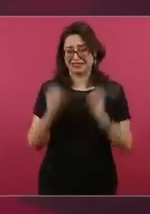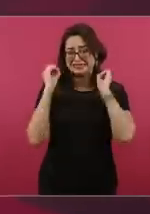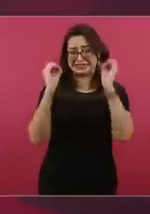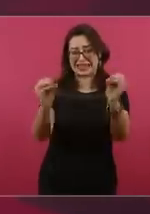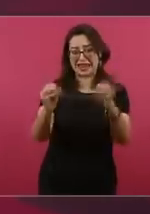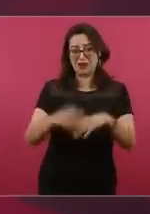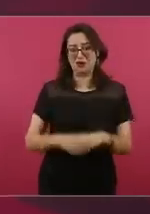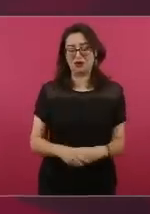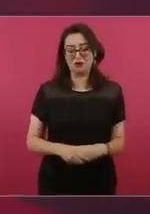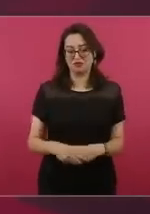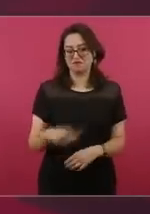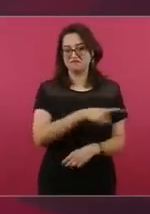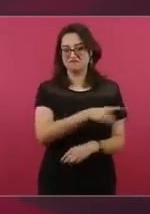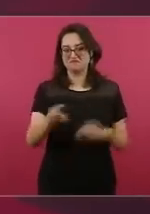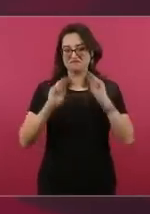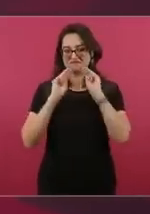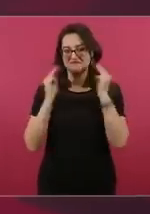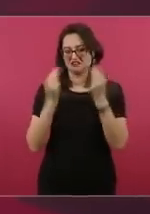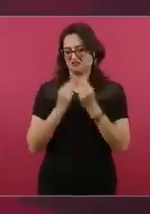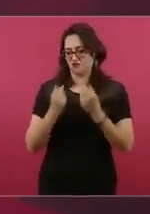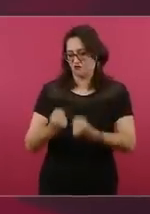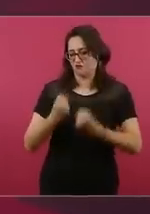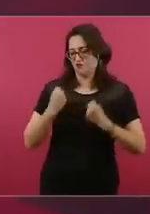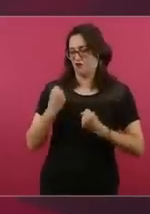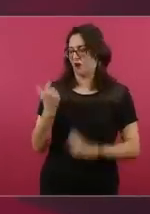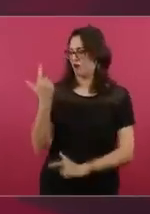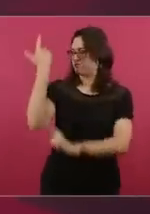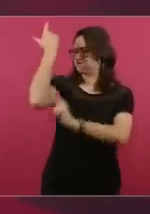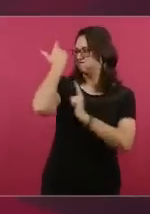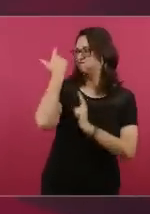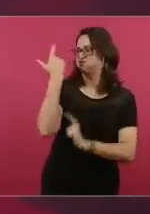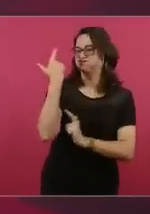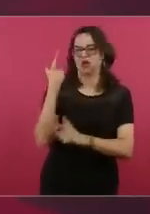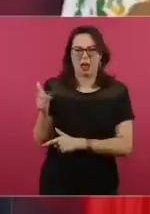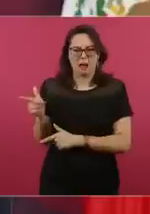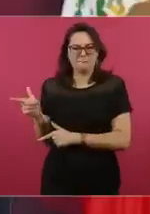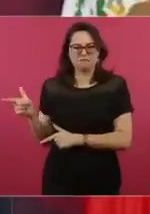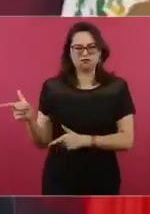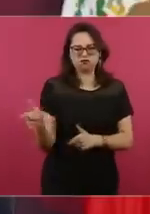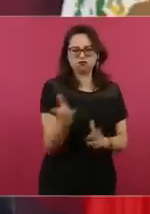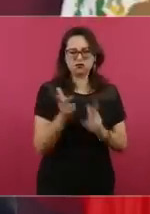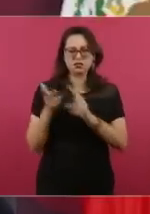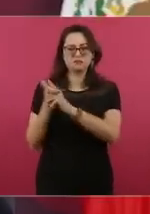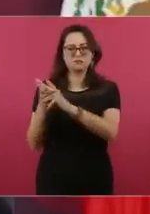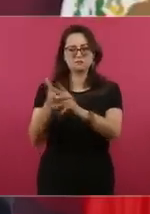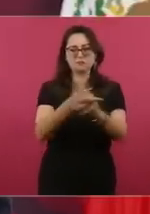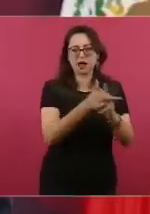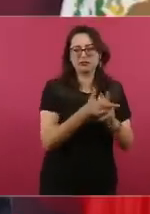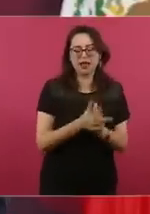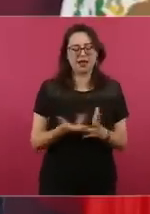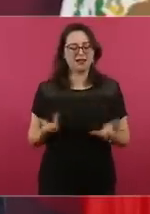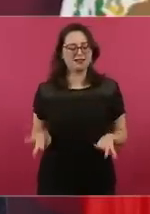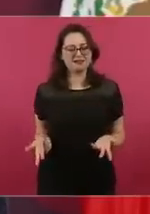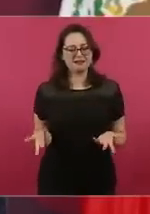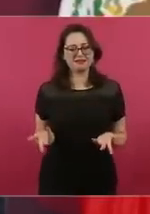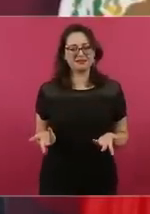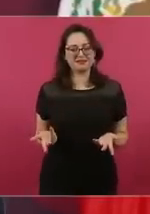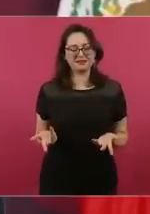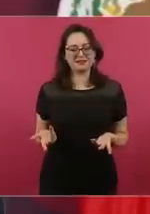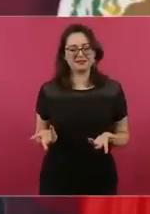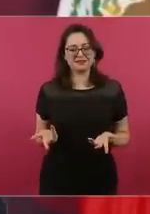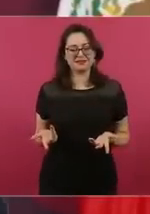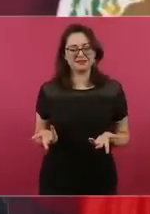cometer asesinatos, tanto de mexicanos como de